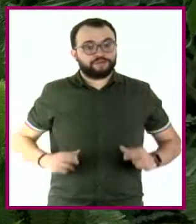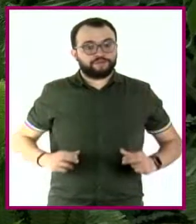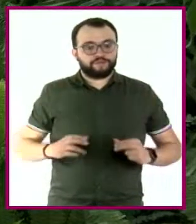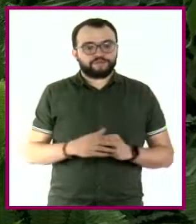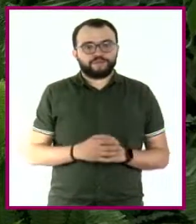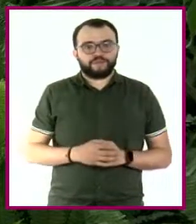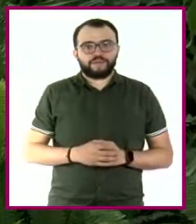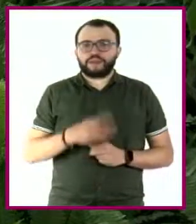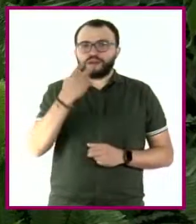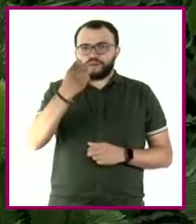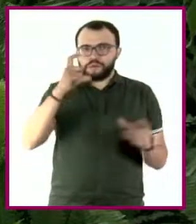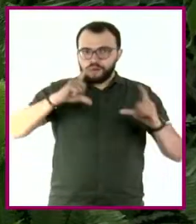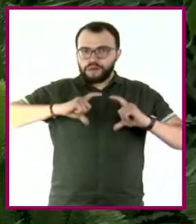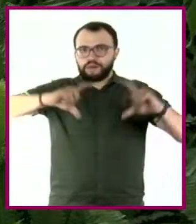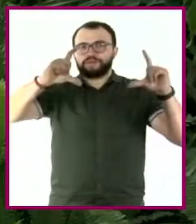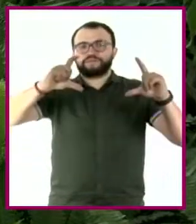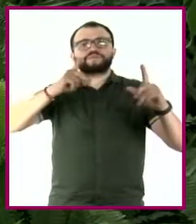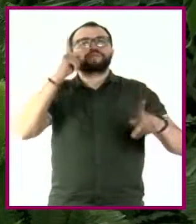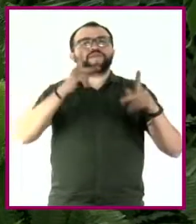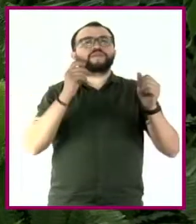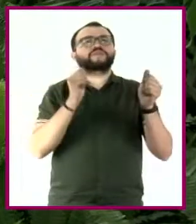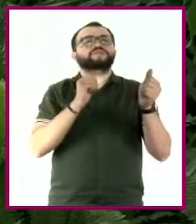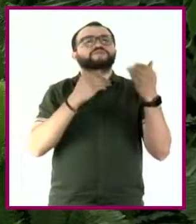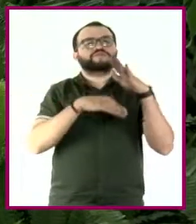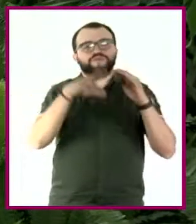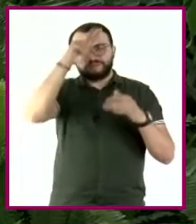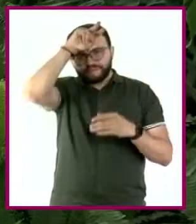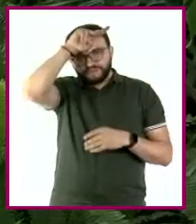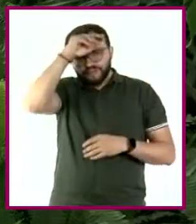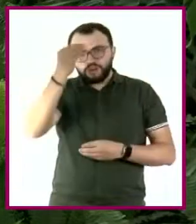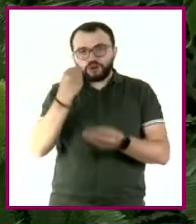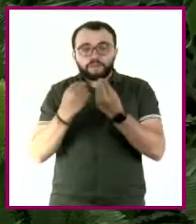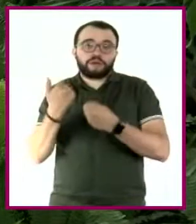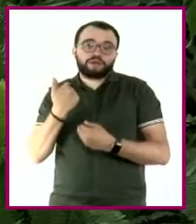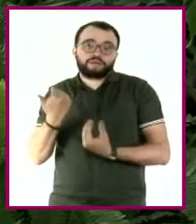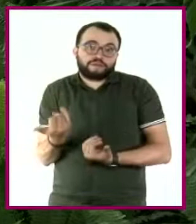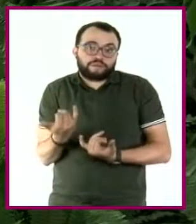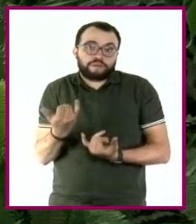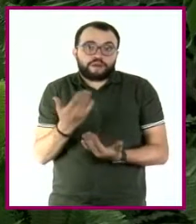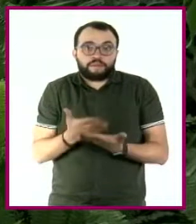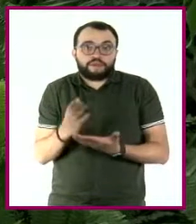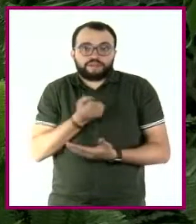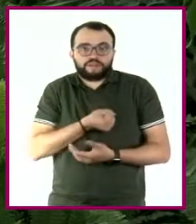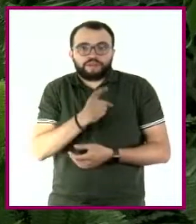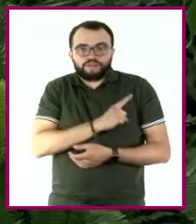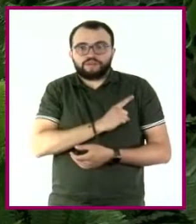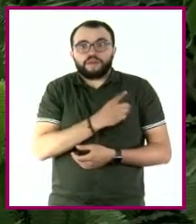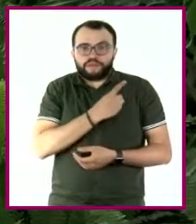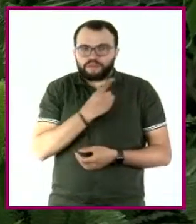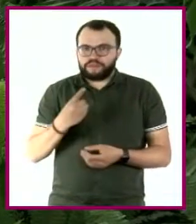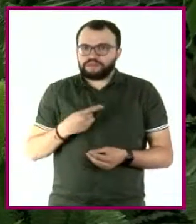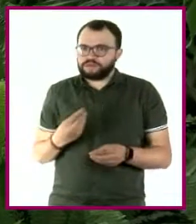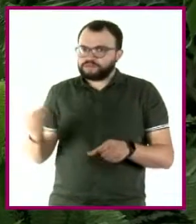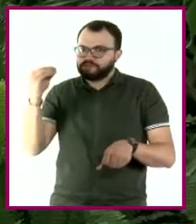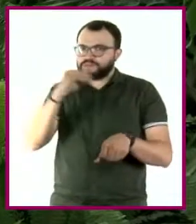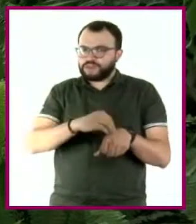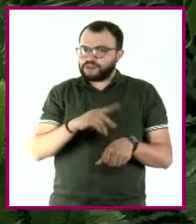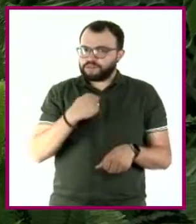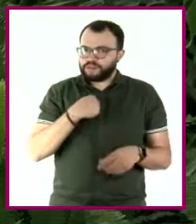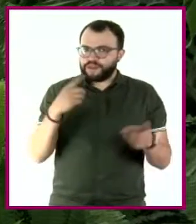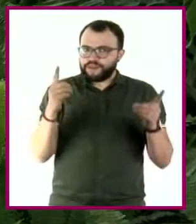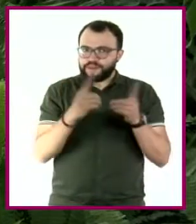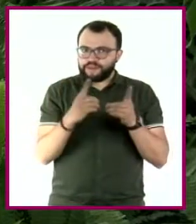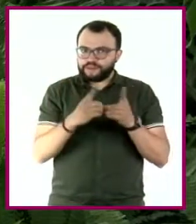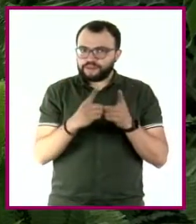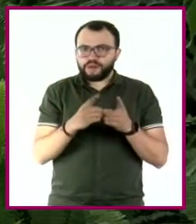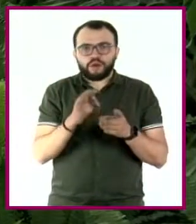En este programa hablaremos sobre los insectos comestibles y nuestra salud. ¿Vale la pena incluirlos en nuestra dieta? ¿Da lo mismo comer